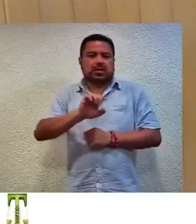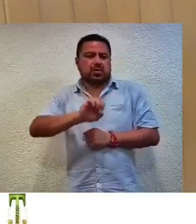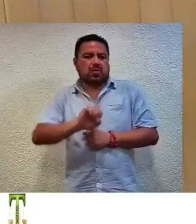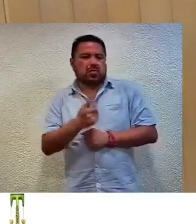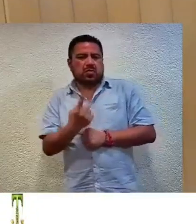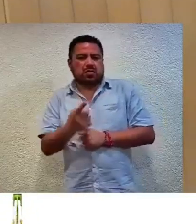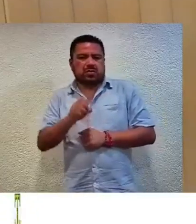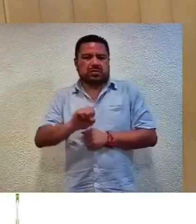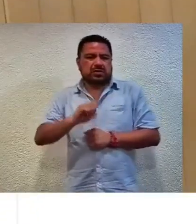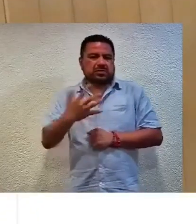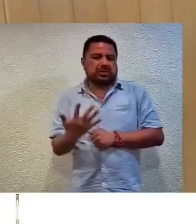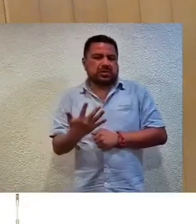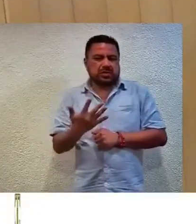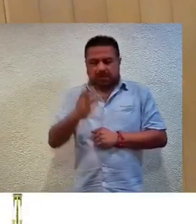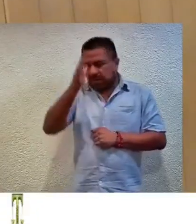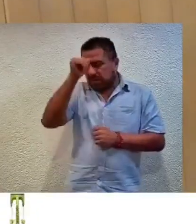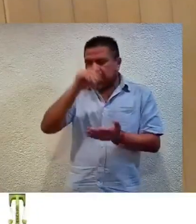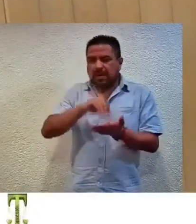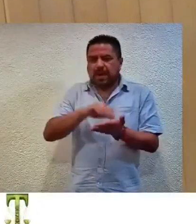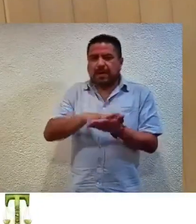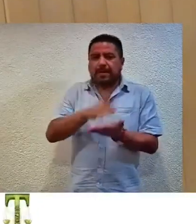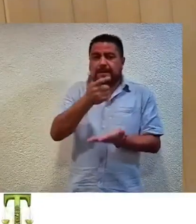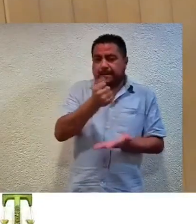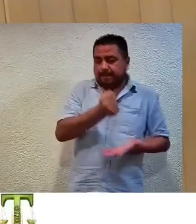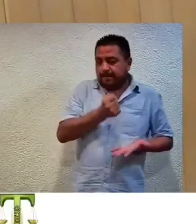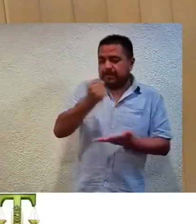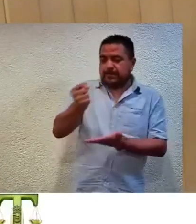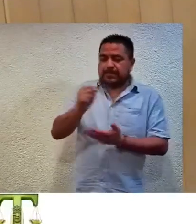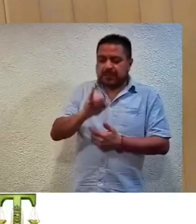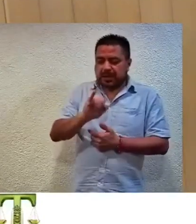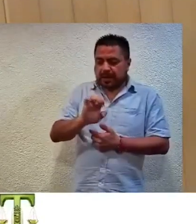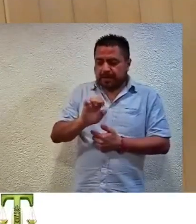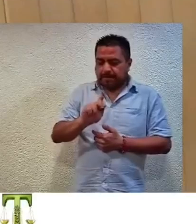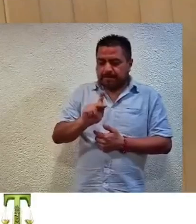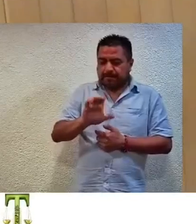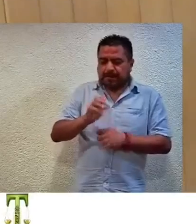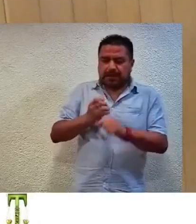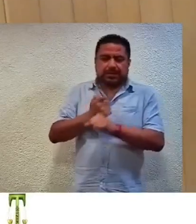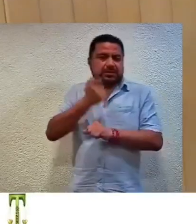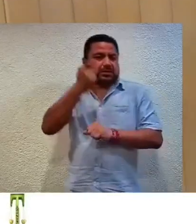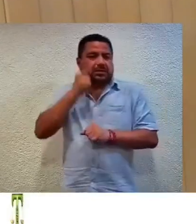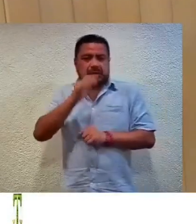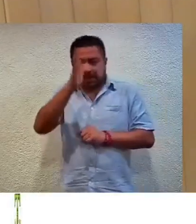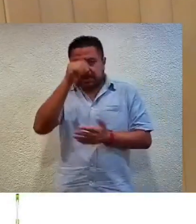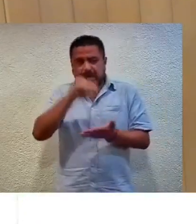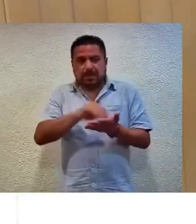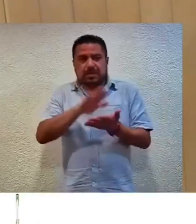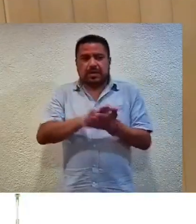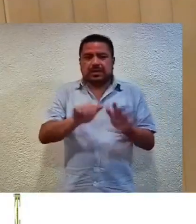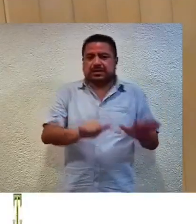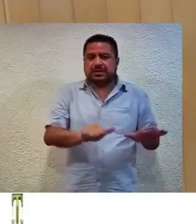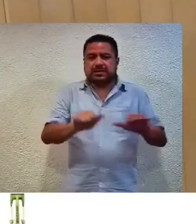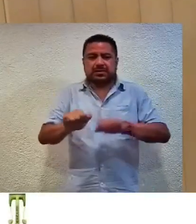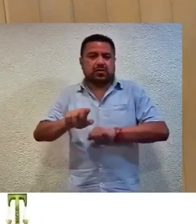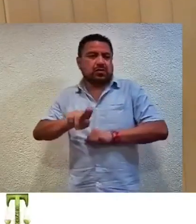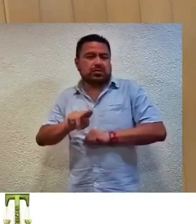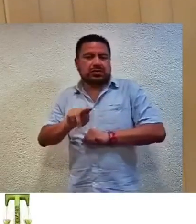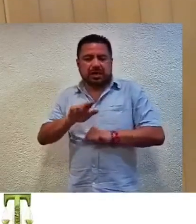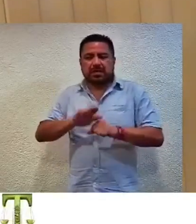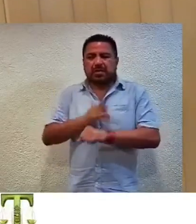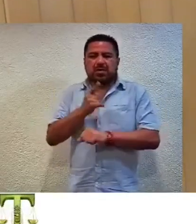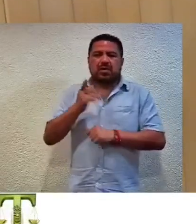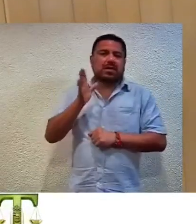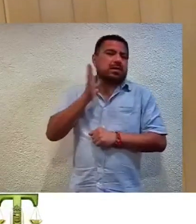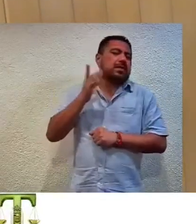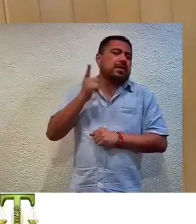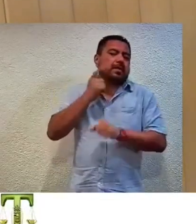05 en términos del presupuesto aprobado para el IEPC Guerrero de conformidad con el decreto 680 emitido por el Congreso